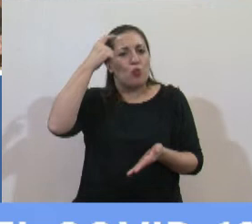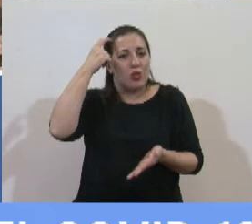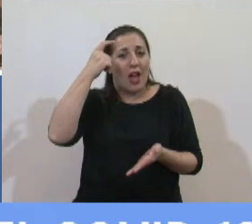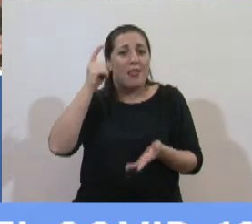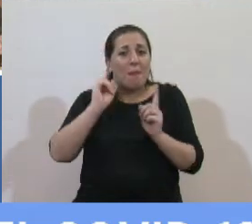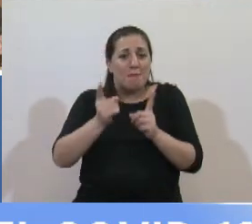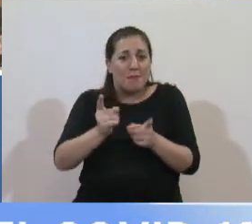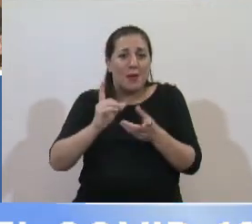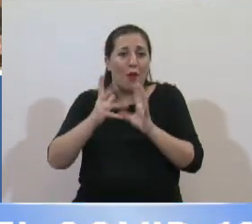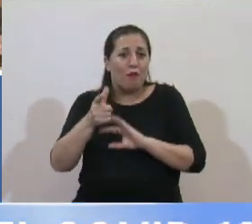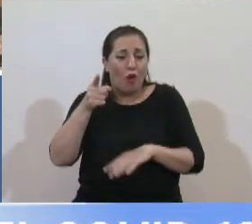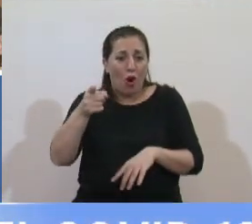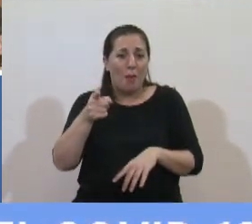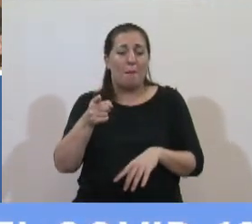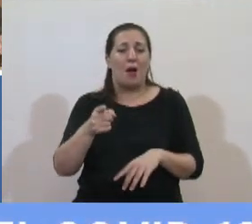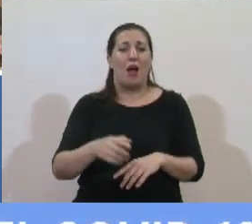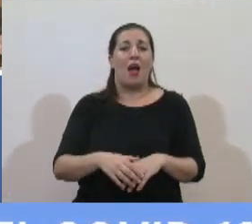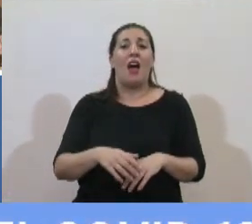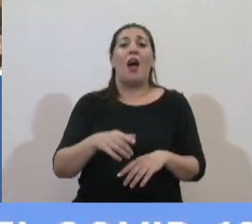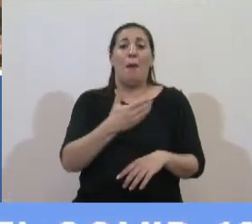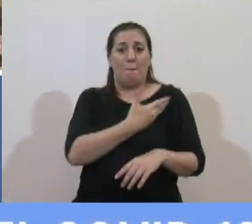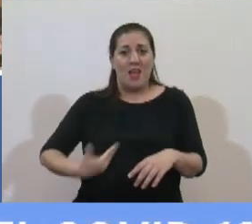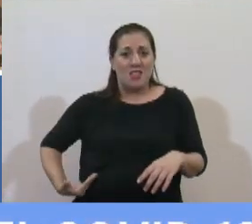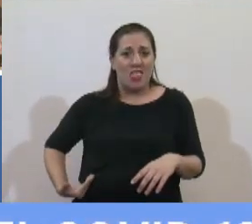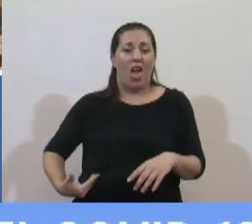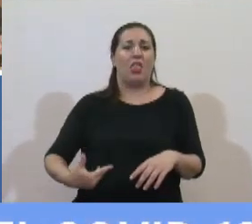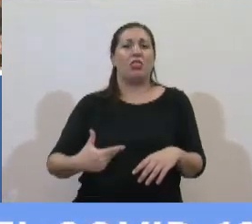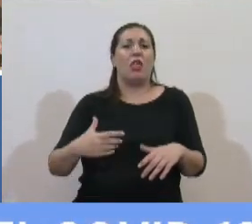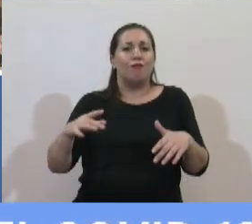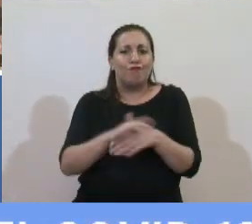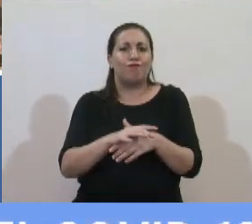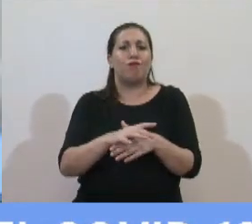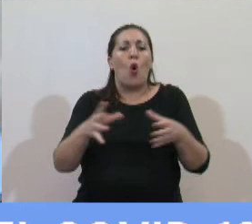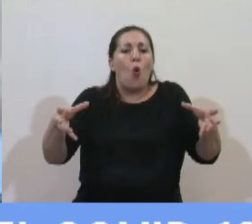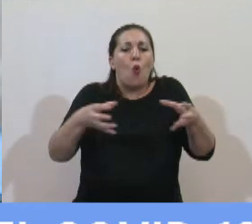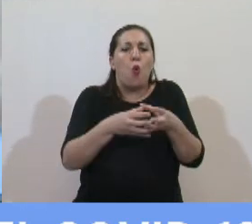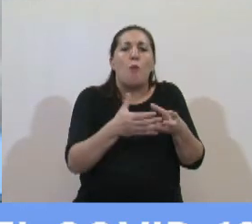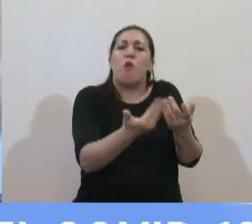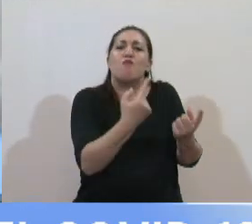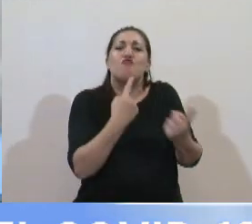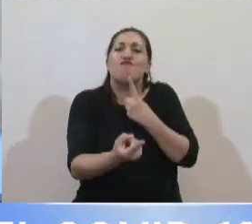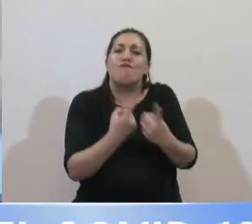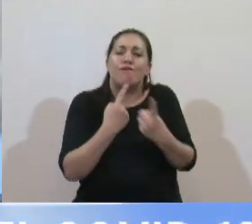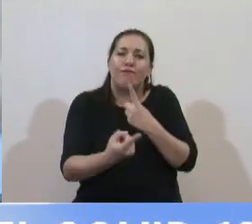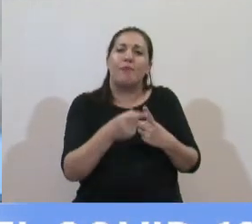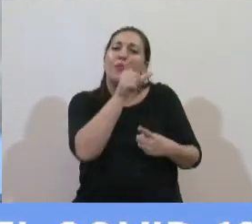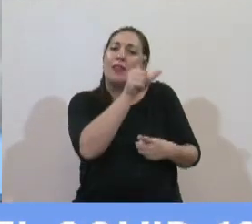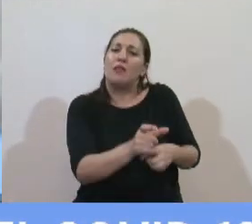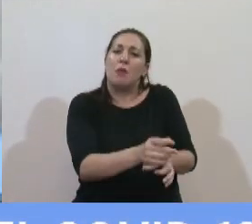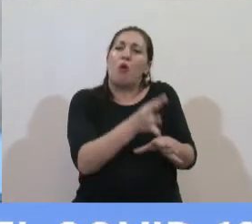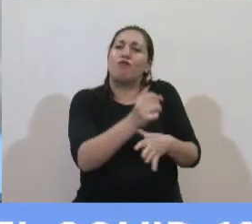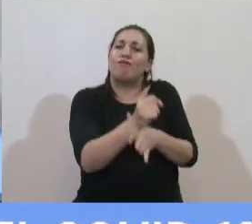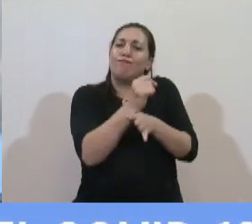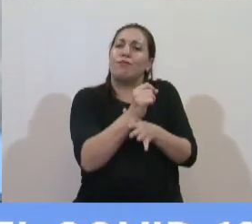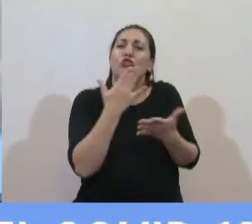la misma manera que el presidente fue eficiente con un consejo de epidemiólogos para tomar las medidas sanitaristas